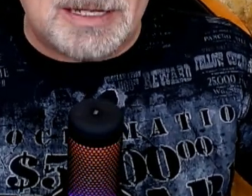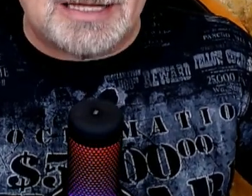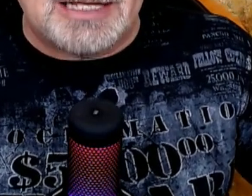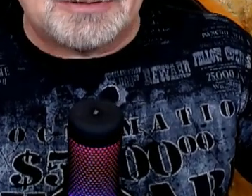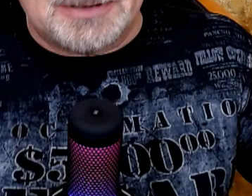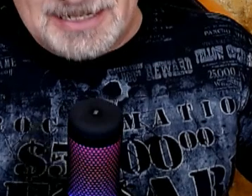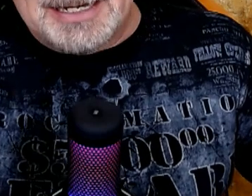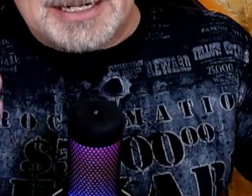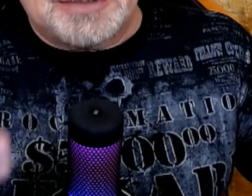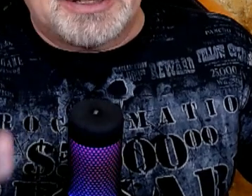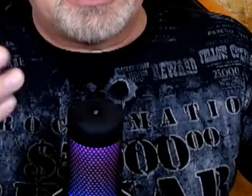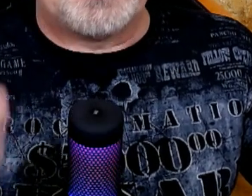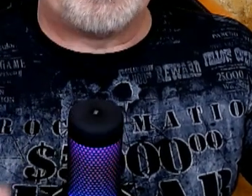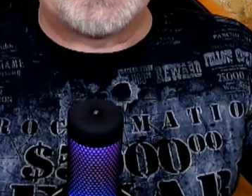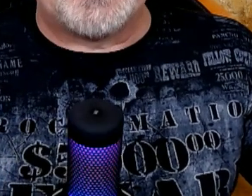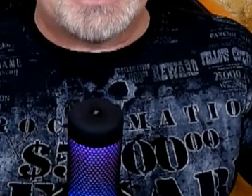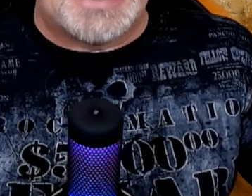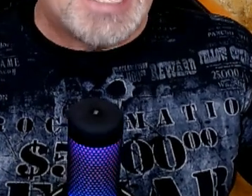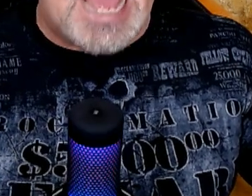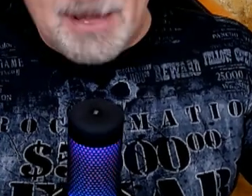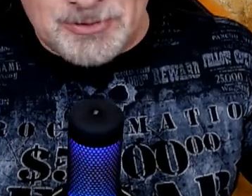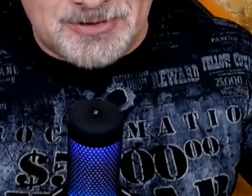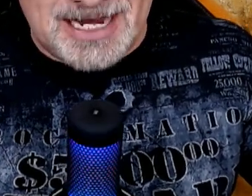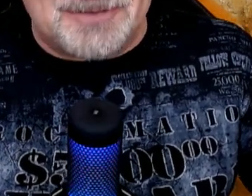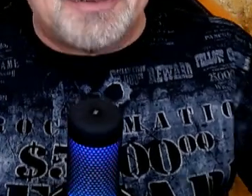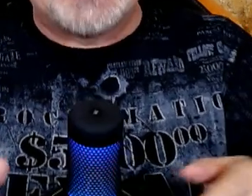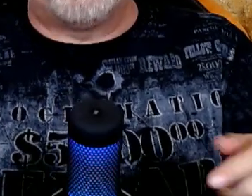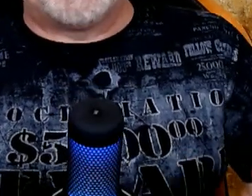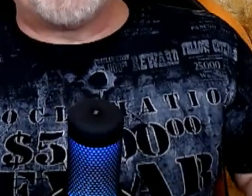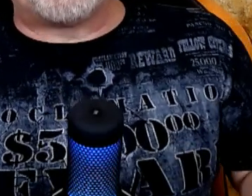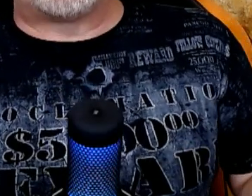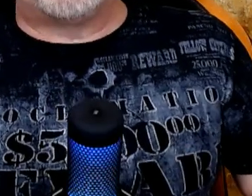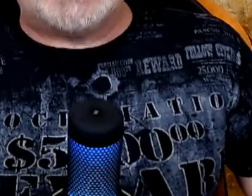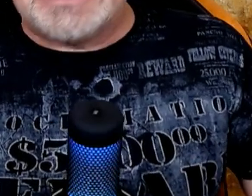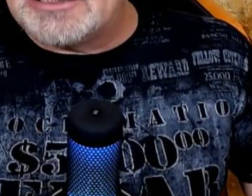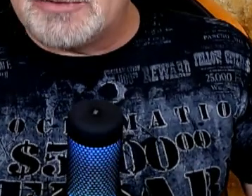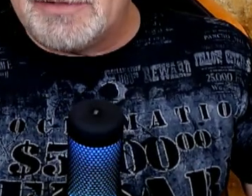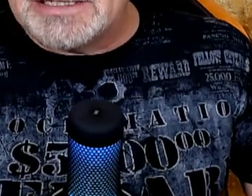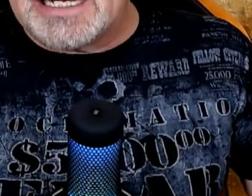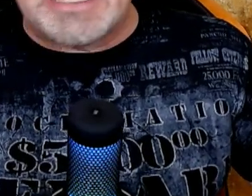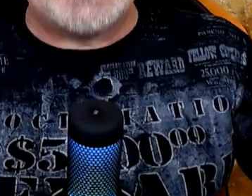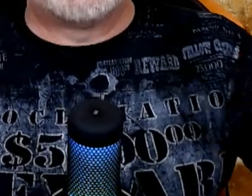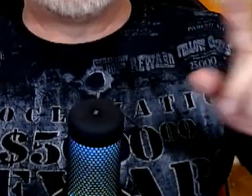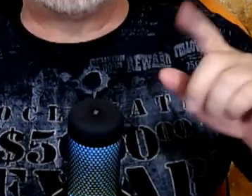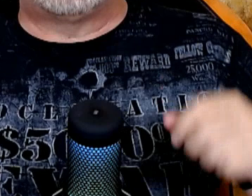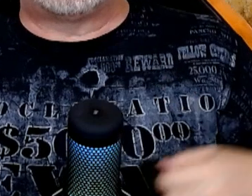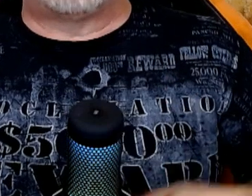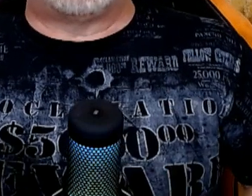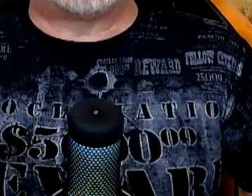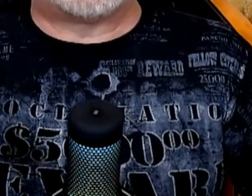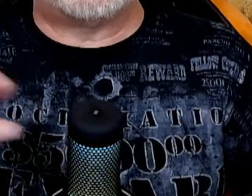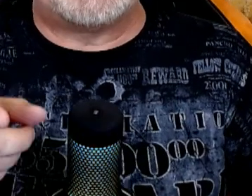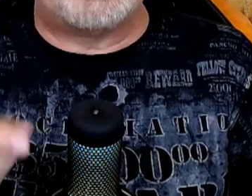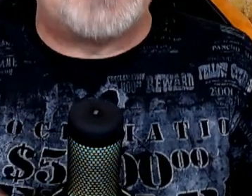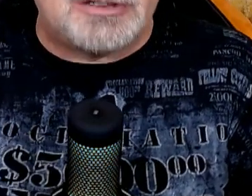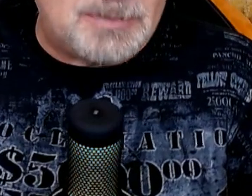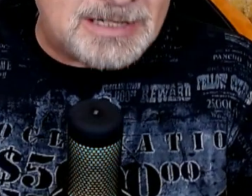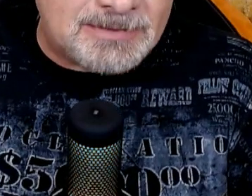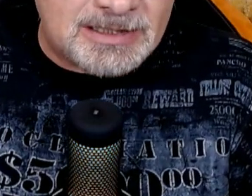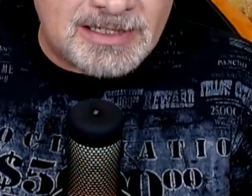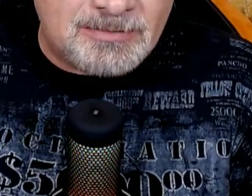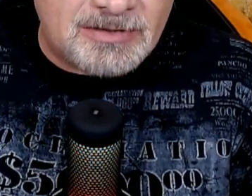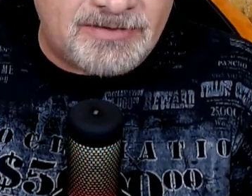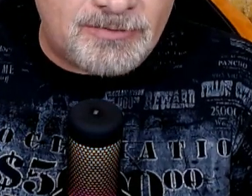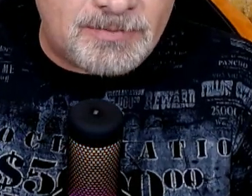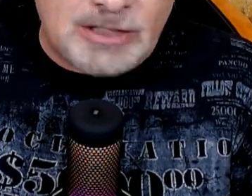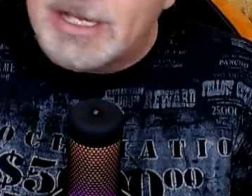documentados respecto a tu persona ámonos riendo pues amigo de conexión denle like suscríbase al canal en esta bolita es más fácil ya que tiene dos videos para que